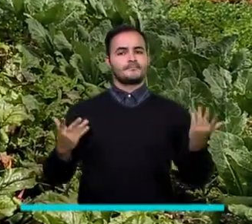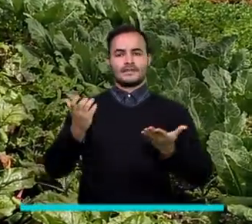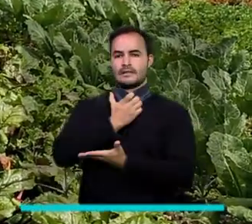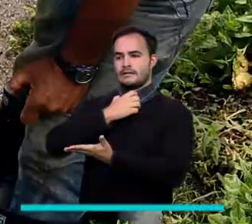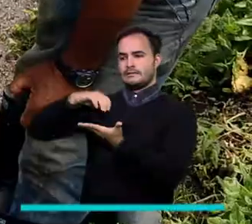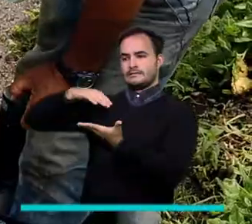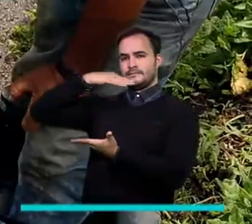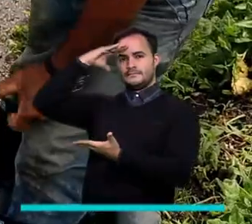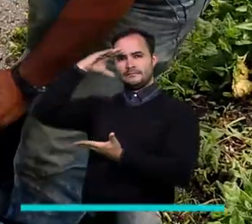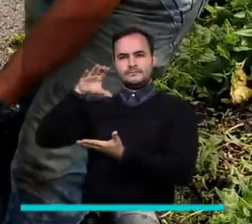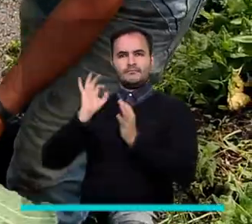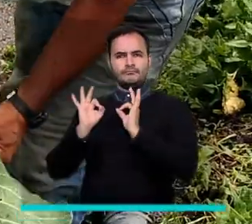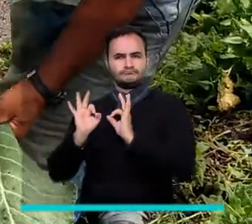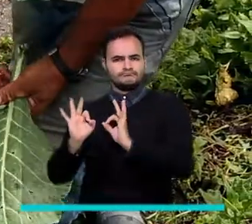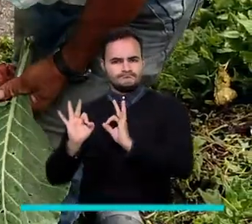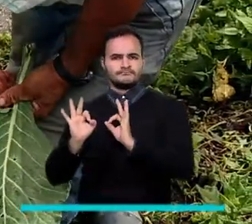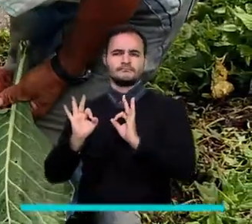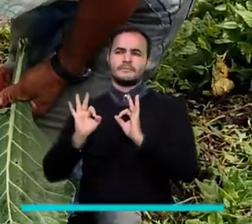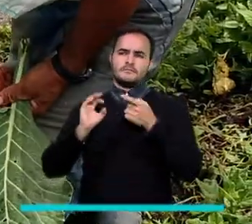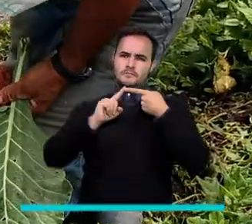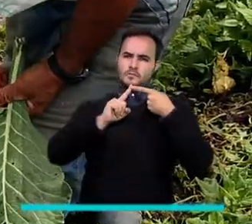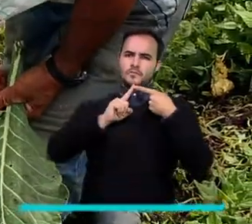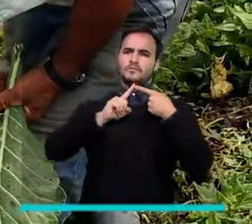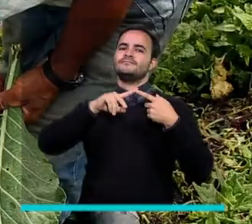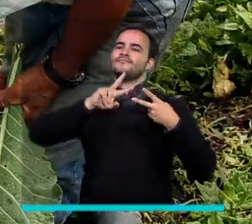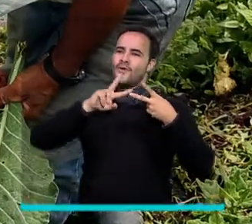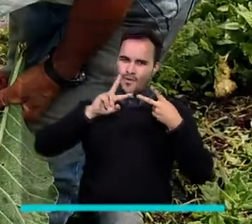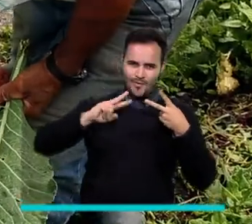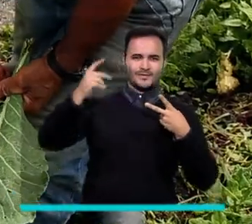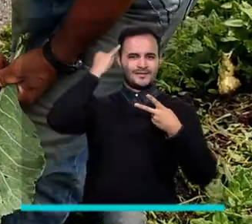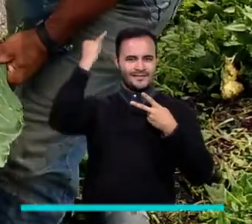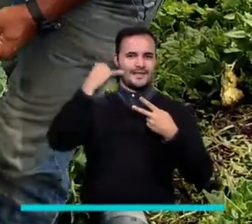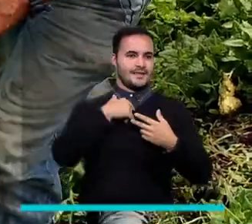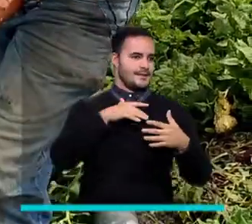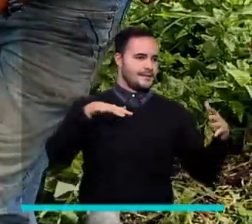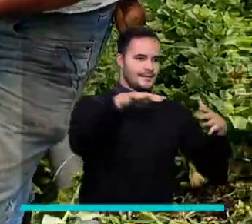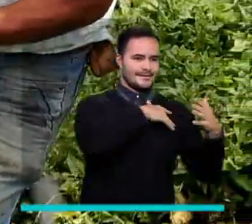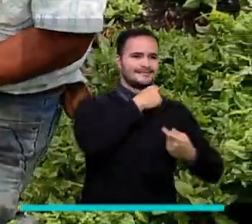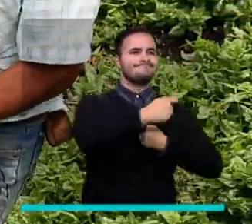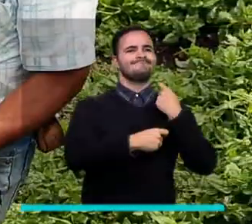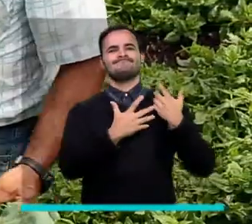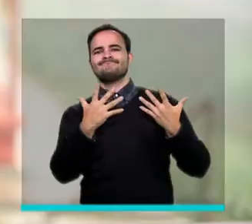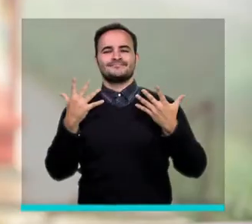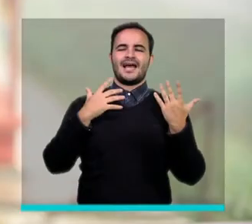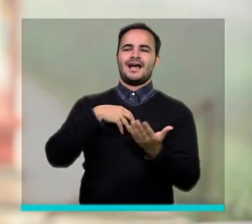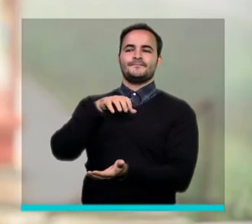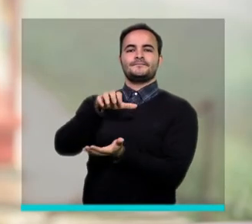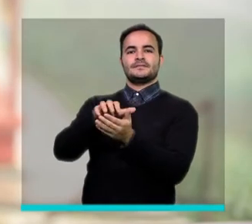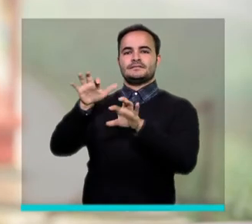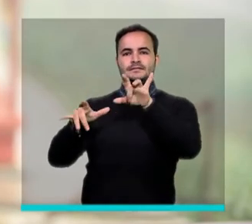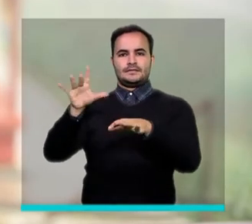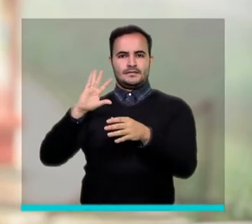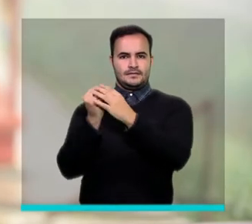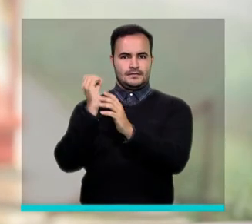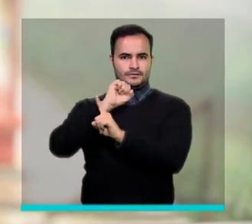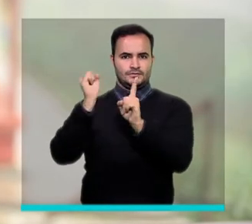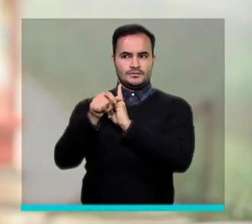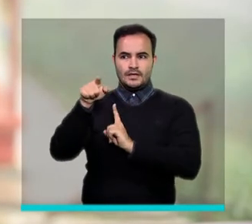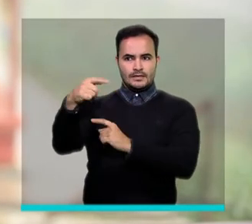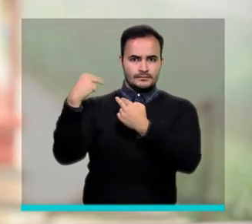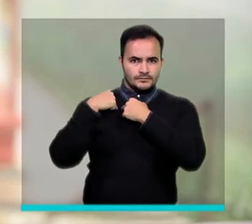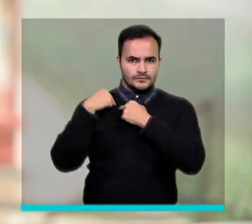La Alcaldía de Medellín también nos ha apoyado con otra estrategia de comercialización a través de la Secretaría de Inclusión Social,